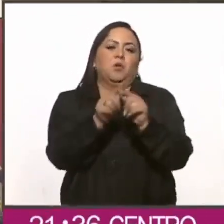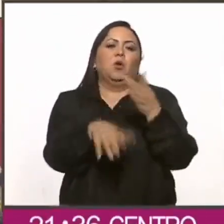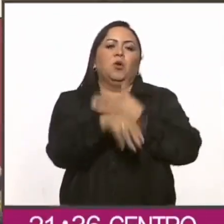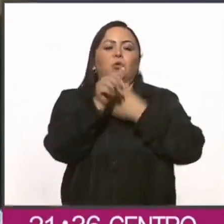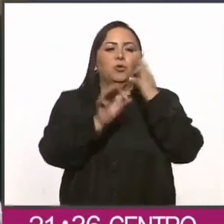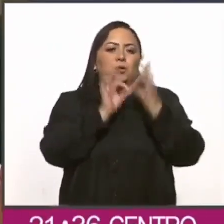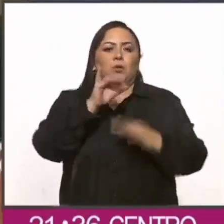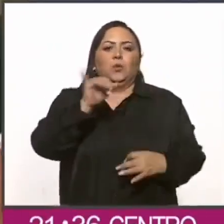Judit Hernández.